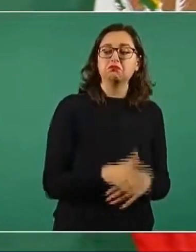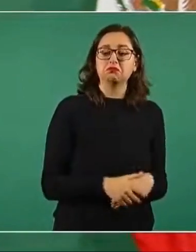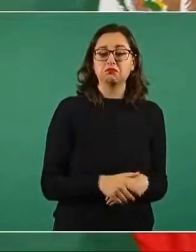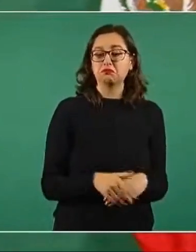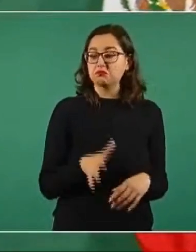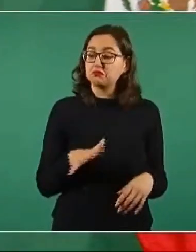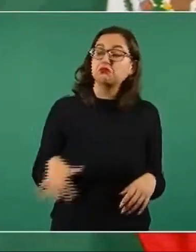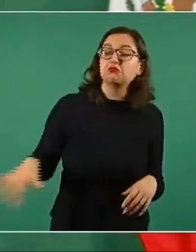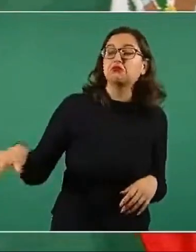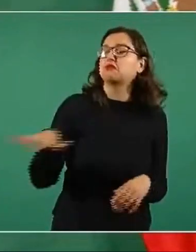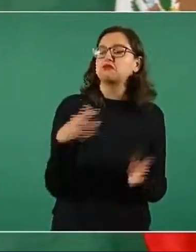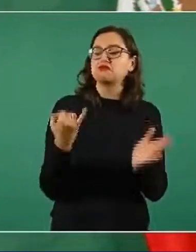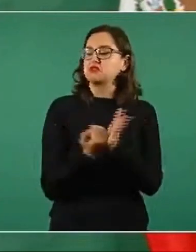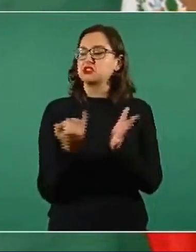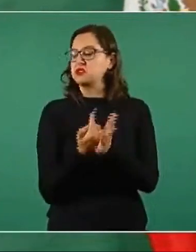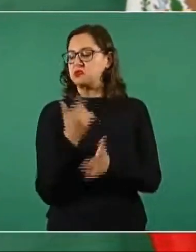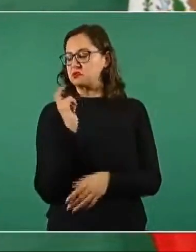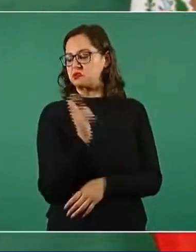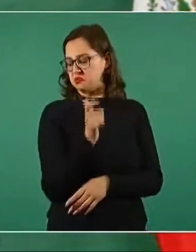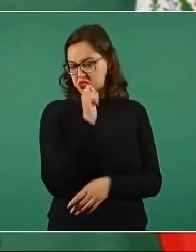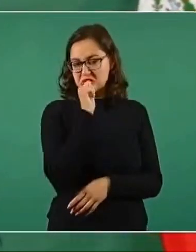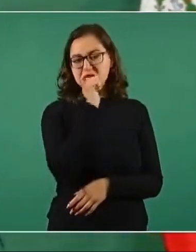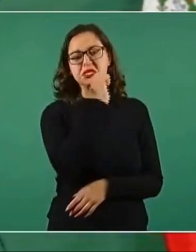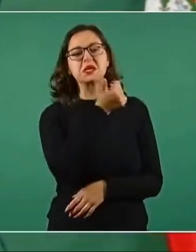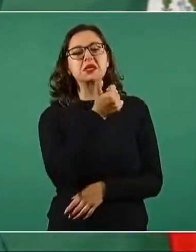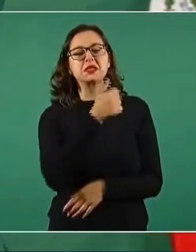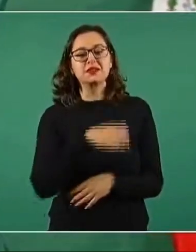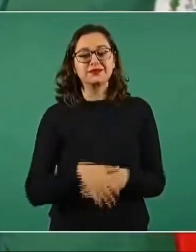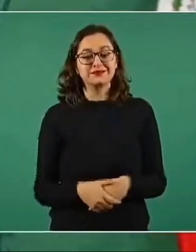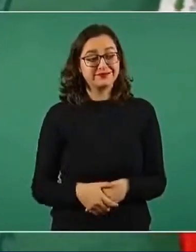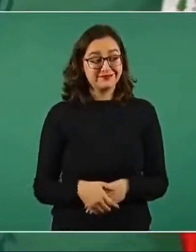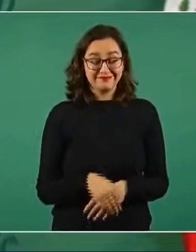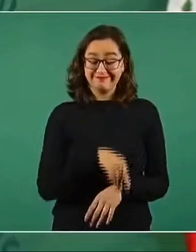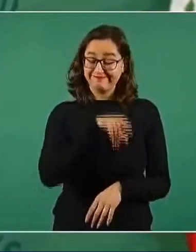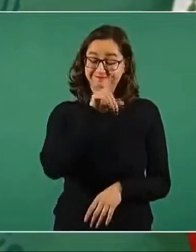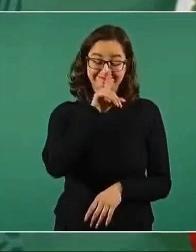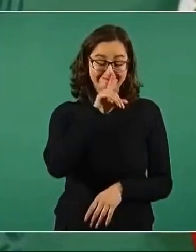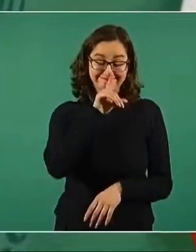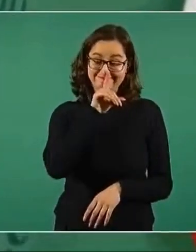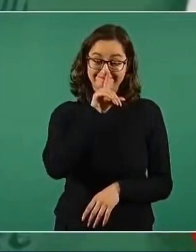y el pueblo no paga impuesto, están en un error.